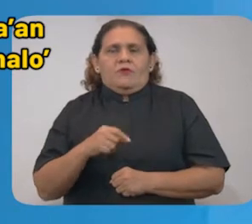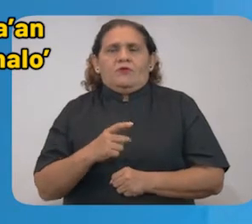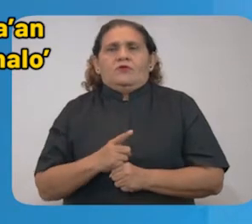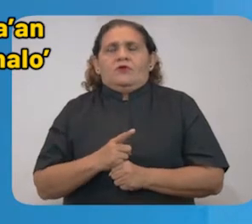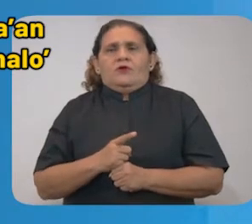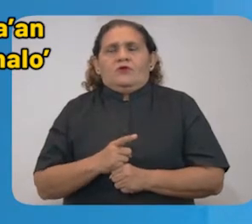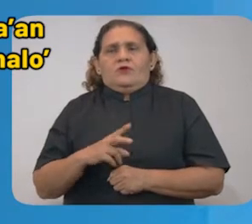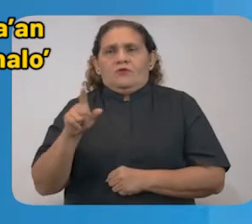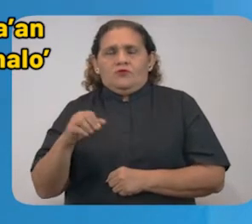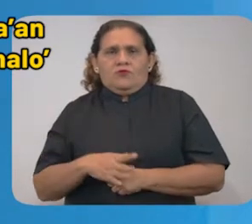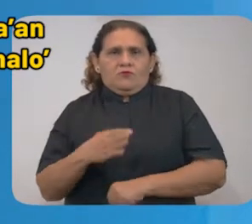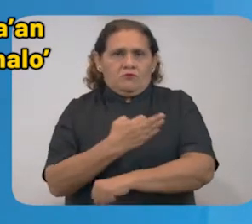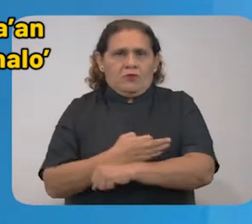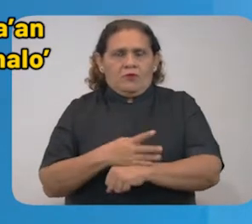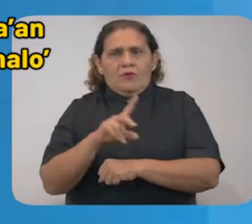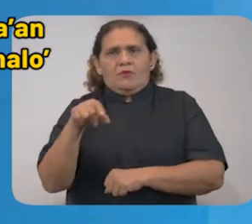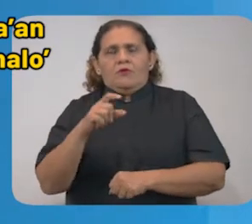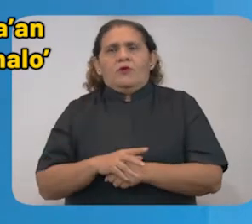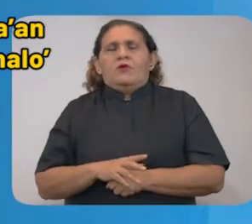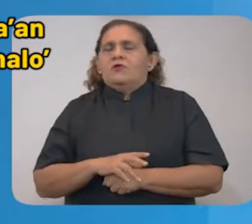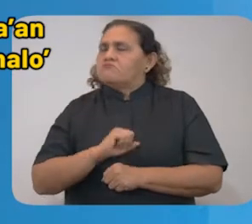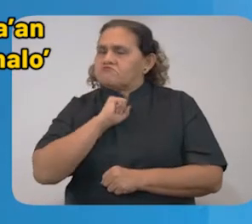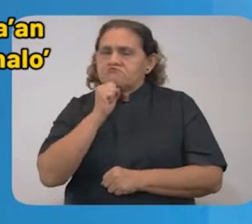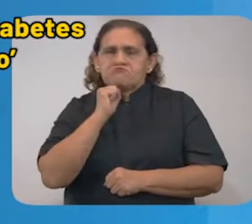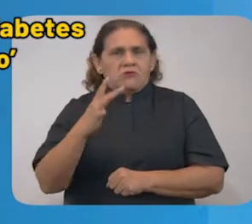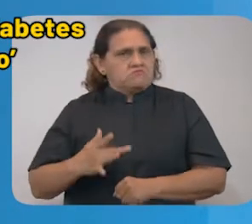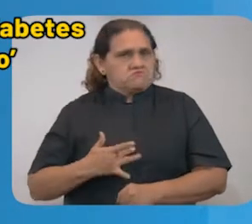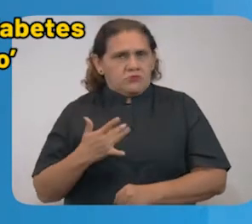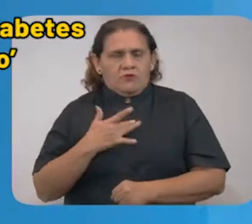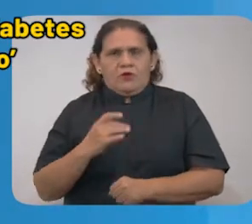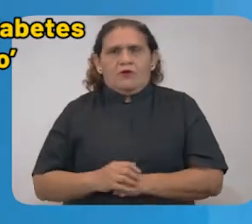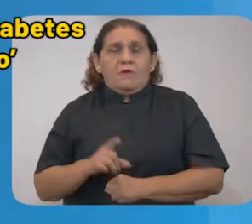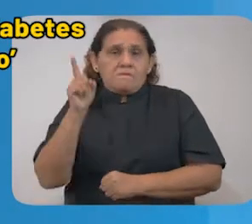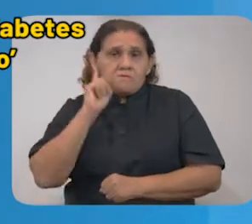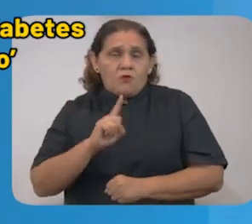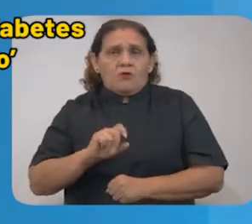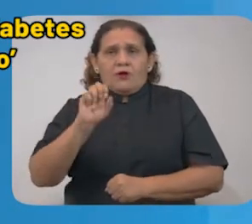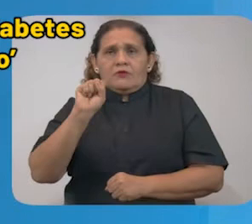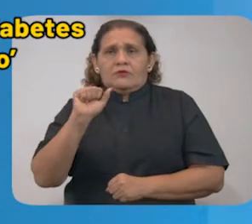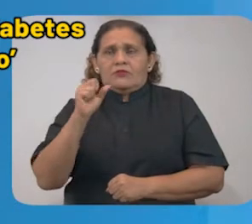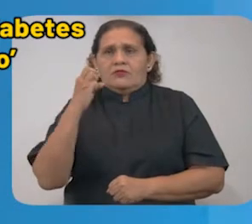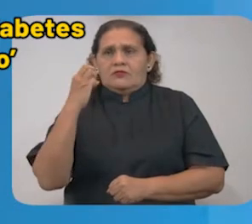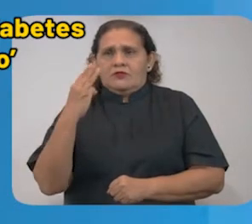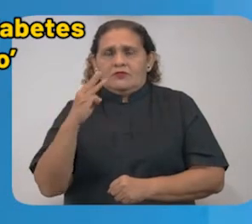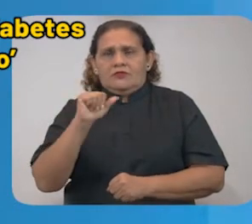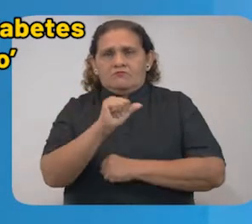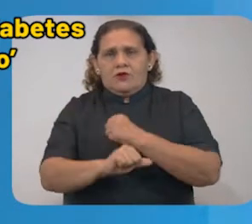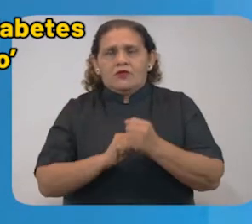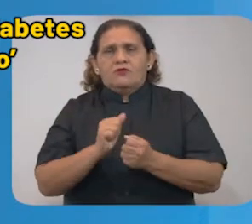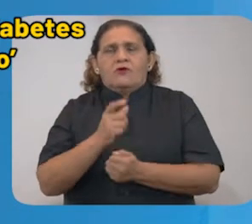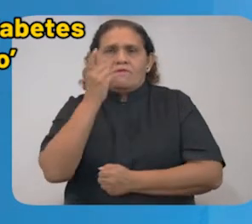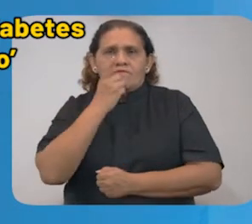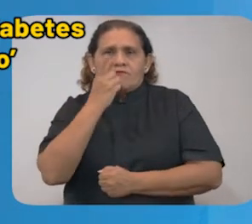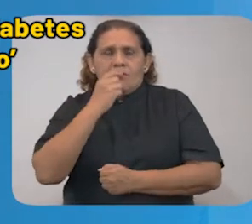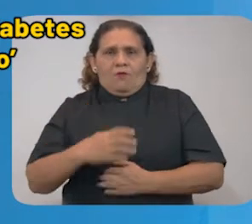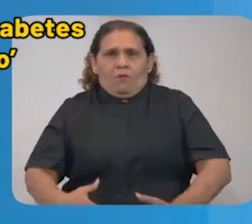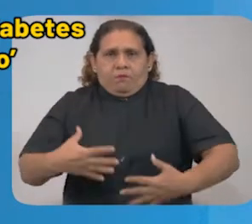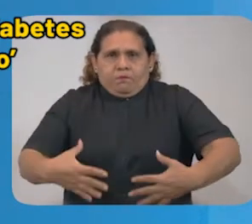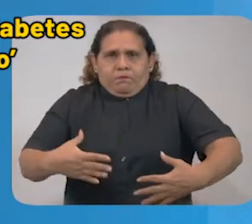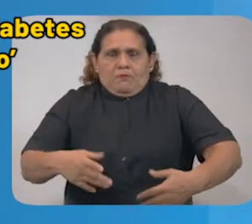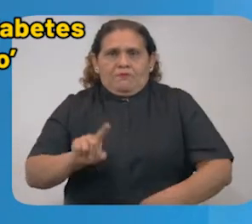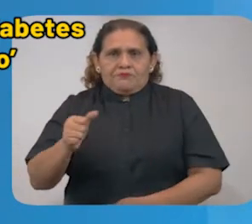Sus contactos hasta el momento se reportan asintomáticos. Mujer de 66 años de Mérida, con diabetes y obesidad.